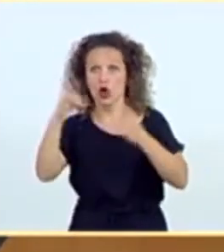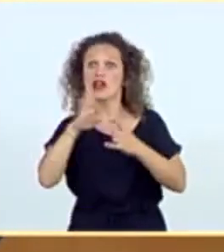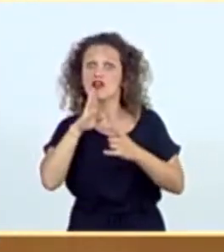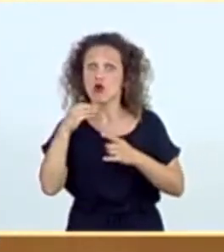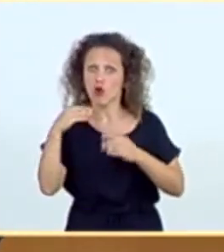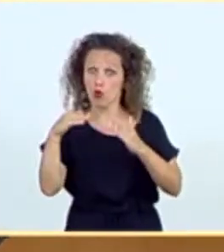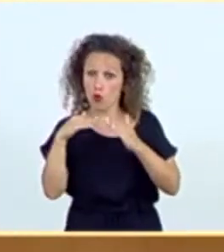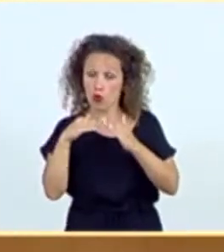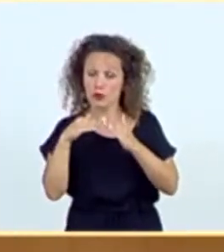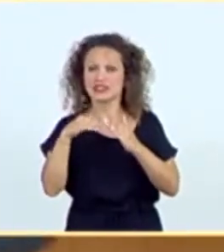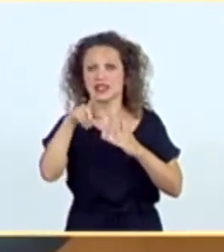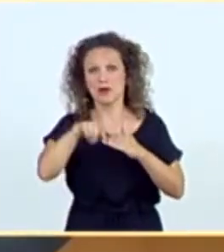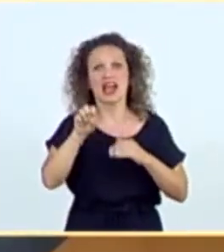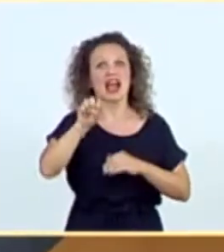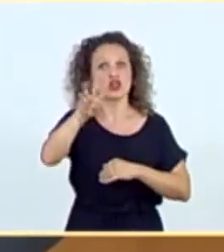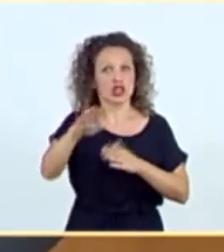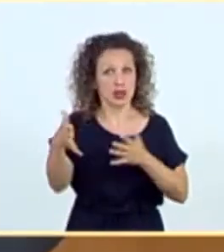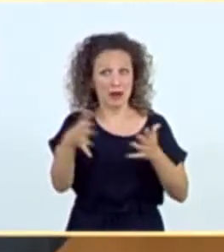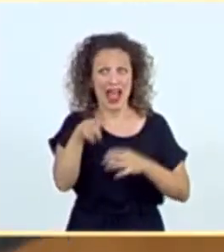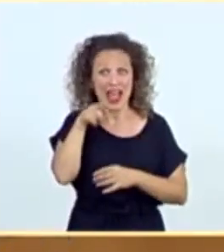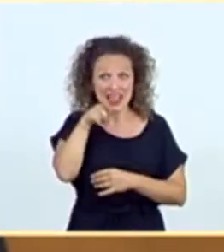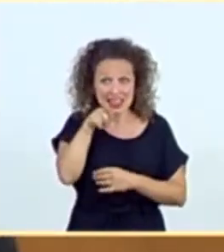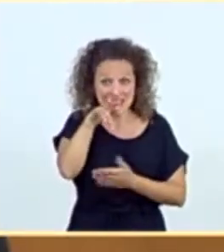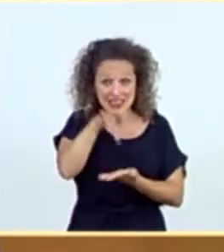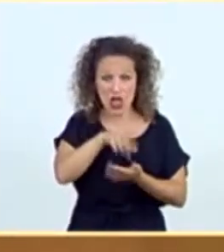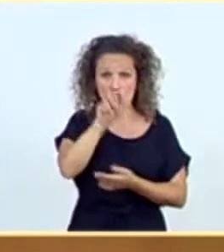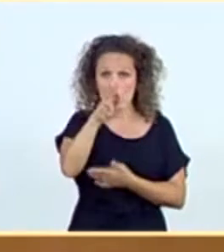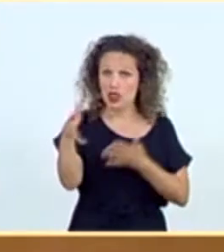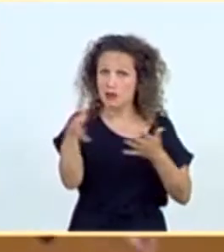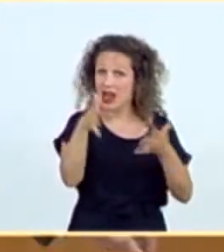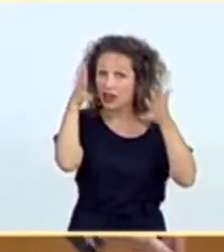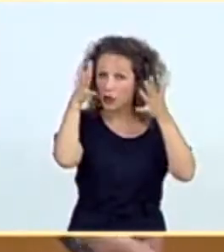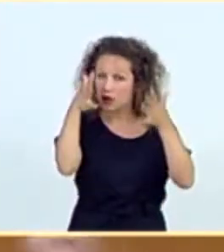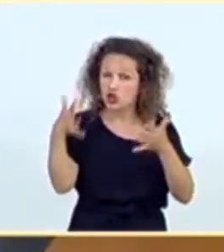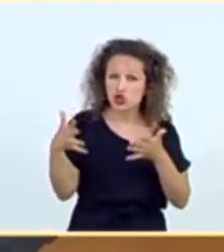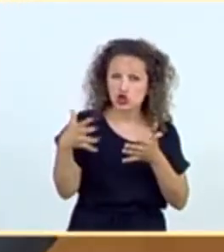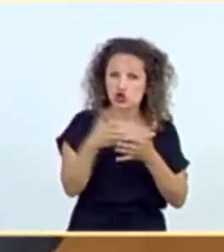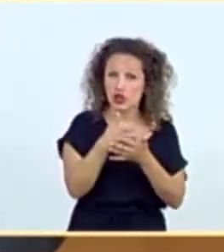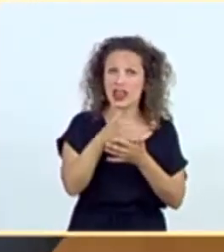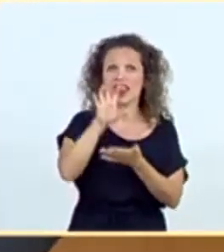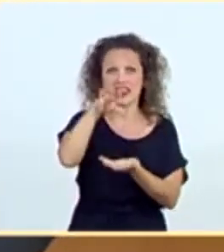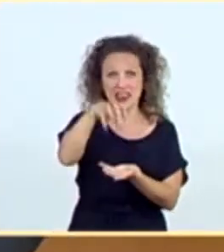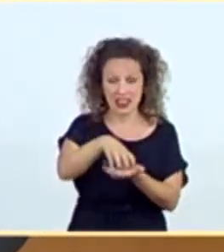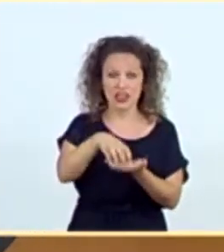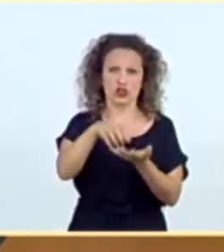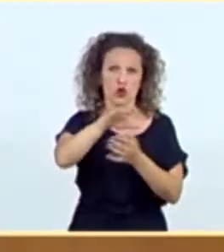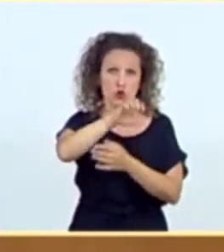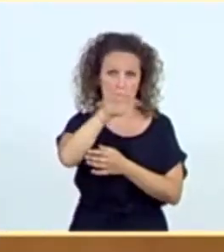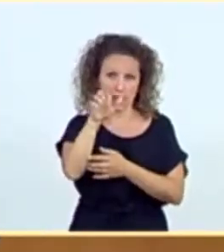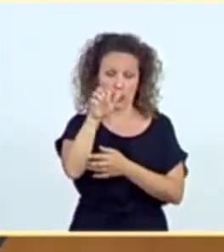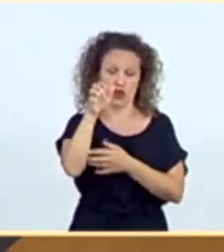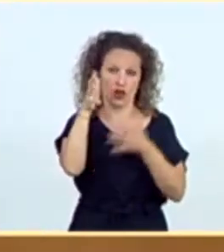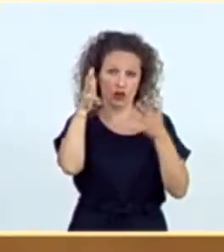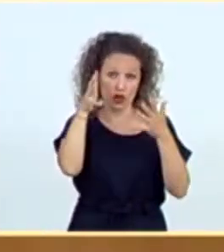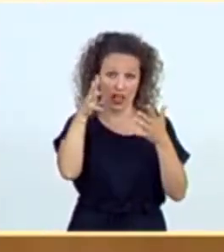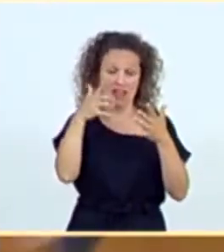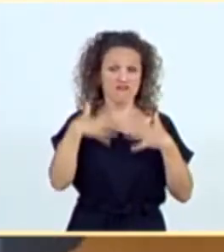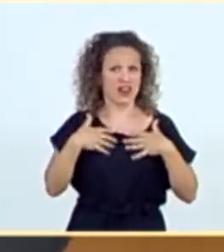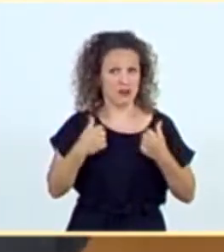de marzo justamente y 14 de marzo, ese mismo día 12 de marzo todas las recomendaciones del Centro Europeo de Control de Enfermedades las cumplía nuestro